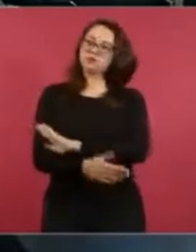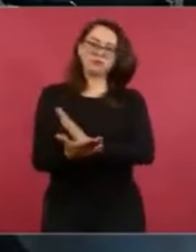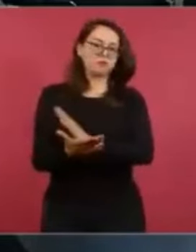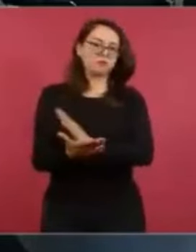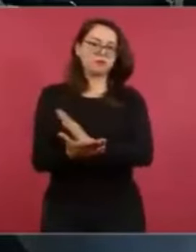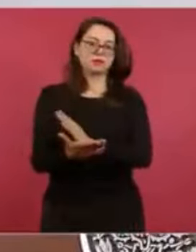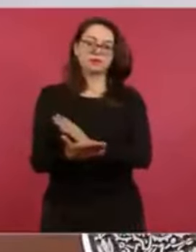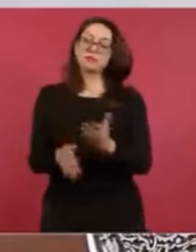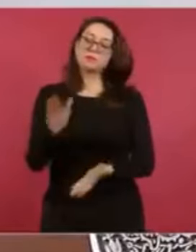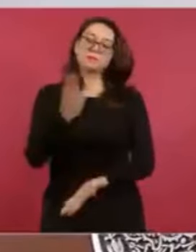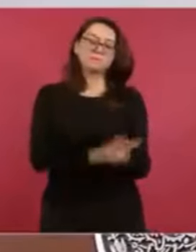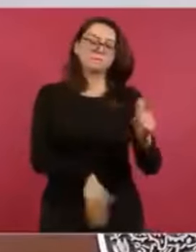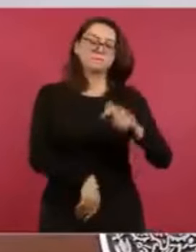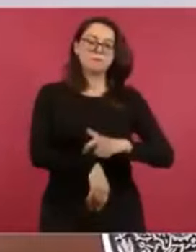Y vámonos a desayunar.